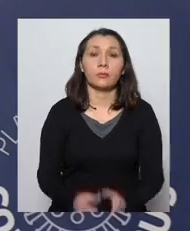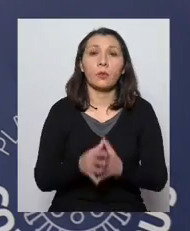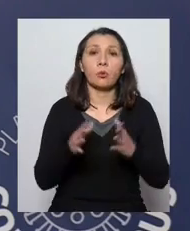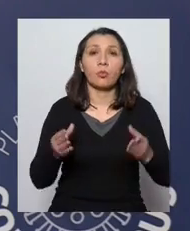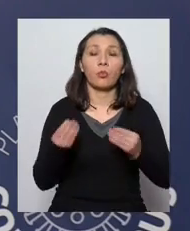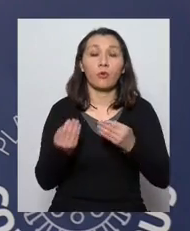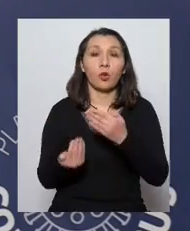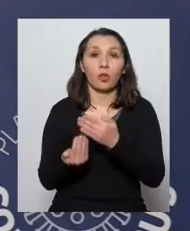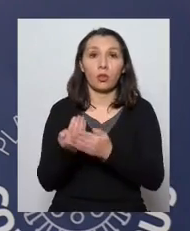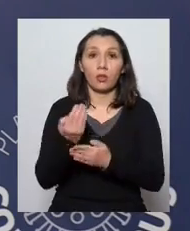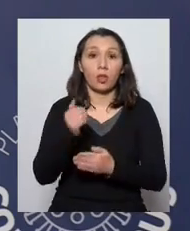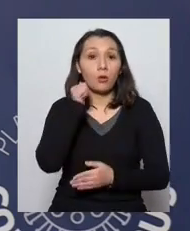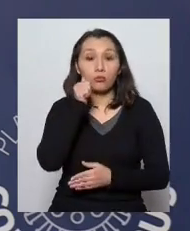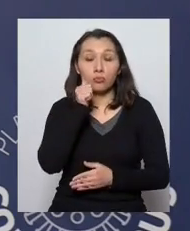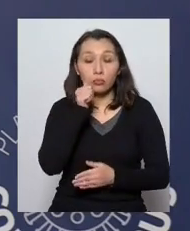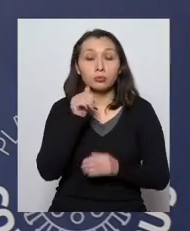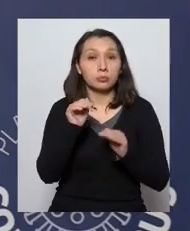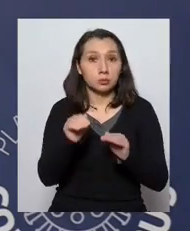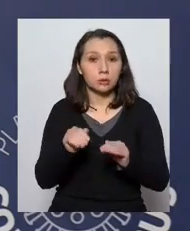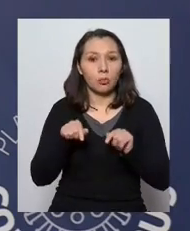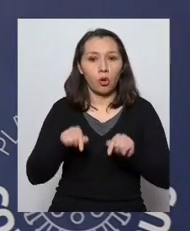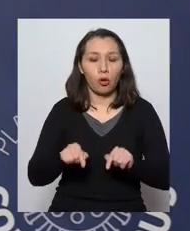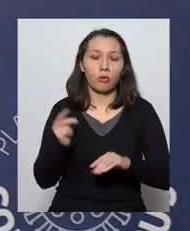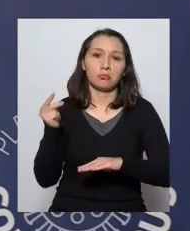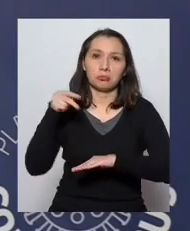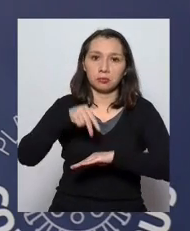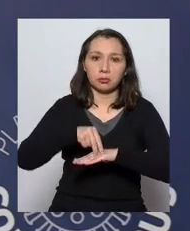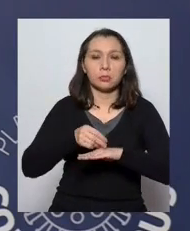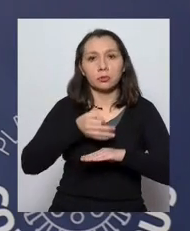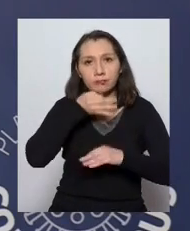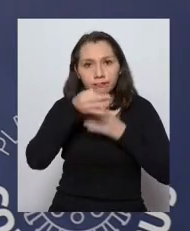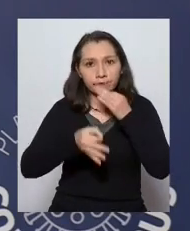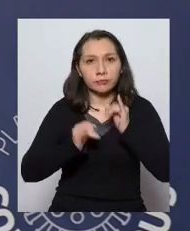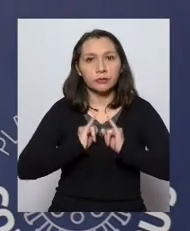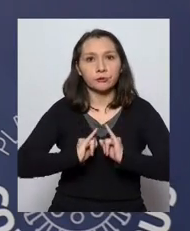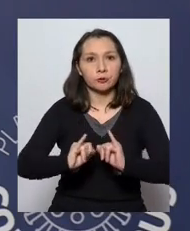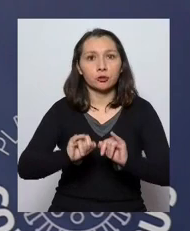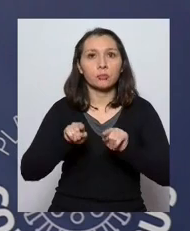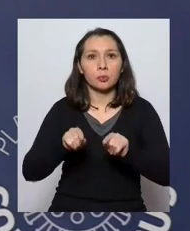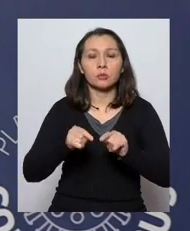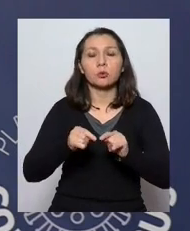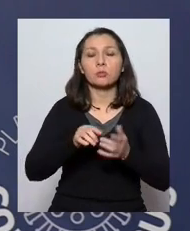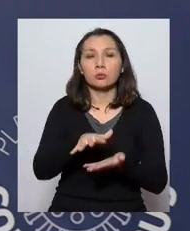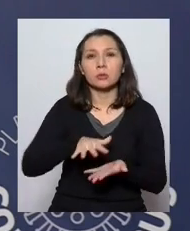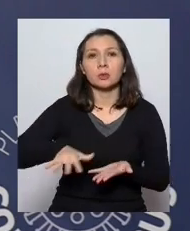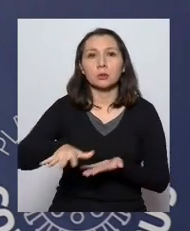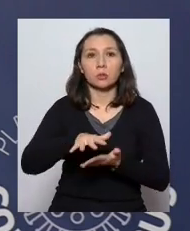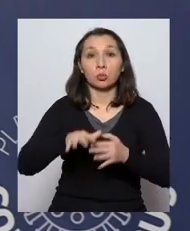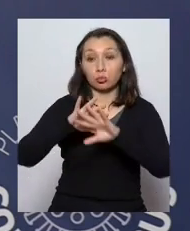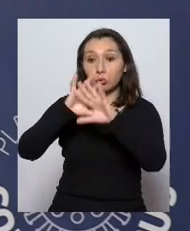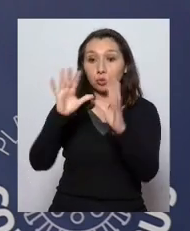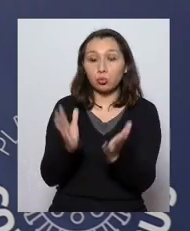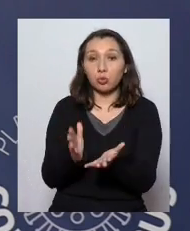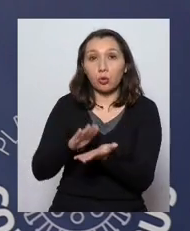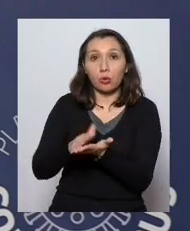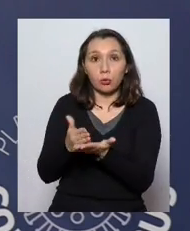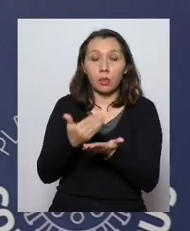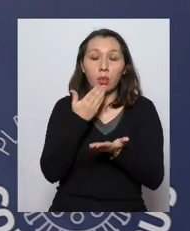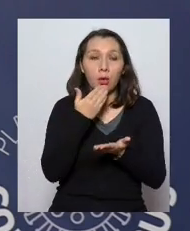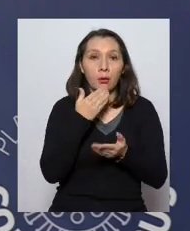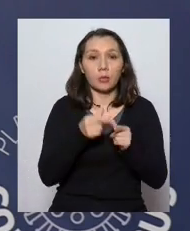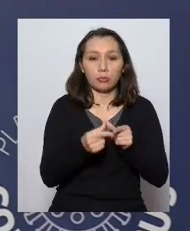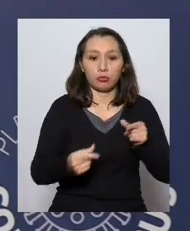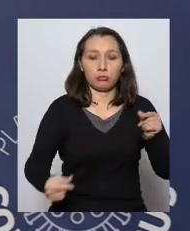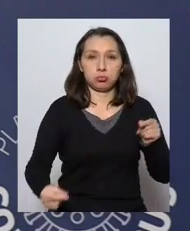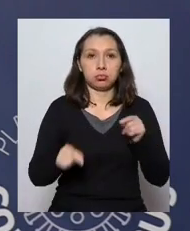Buenos días, como todos los días, estamos hoy día acá para darles el reporte de la situación tanto a nivel mundial como a nivel